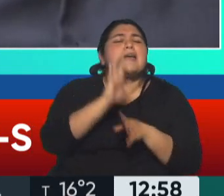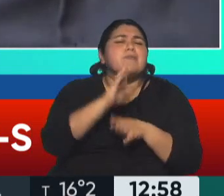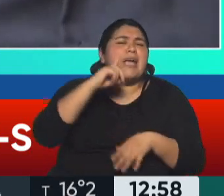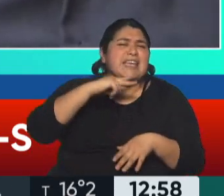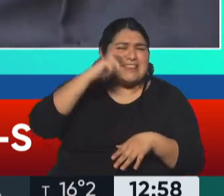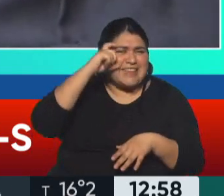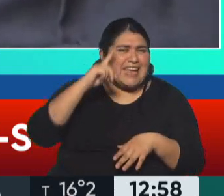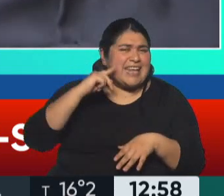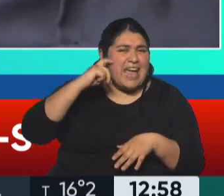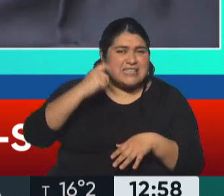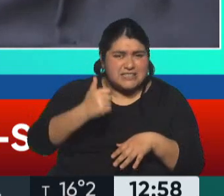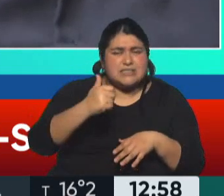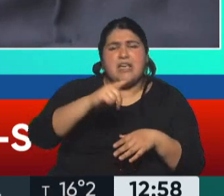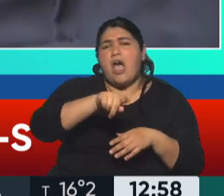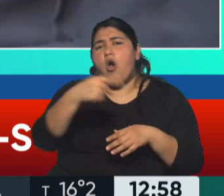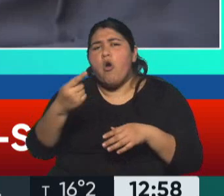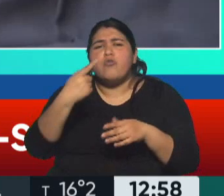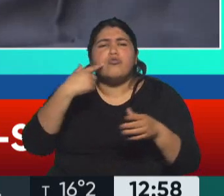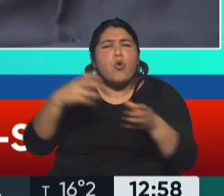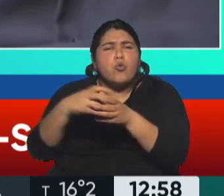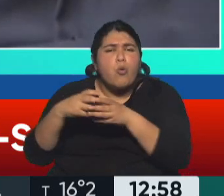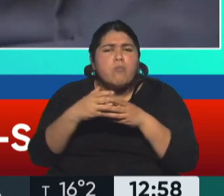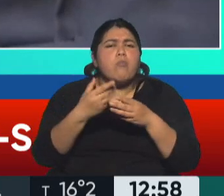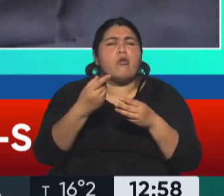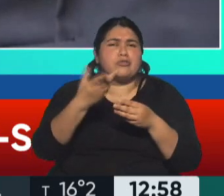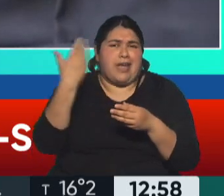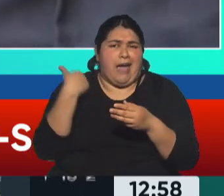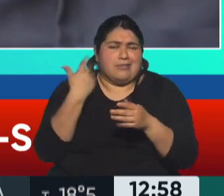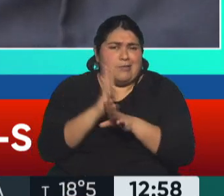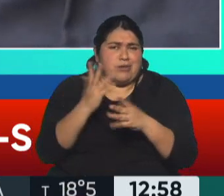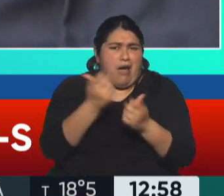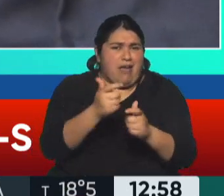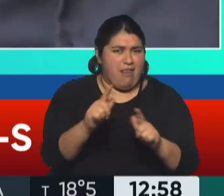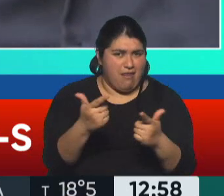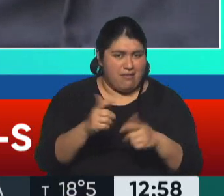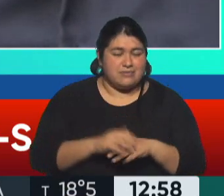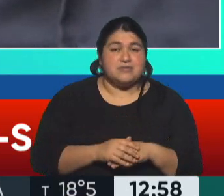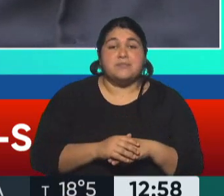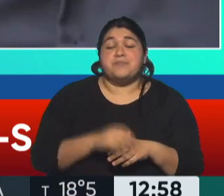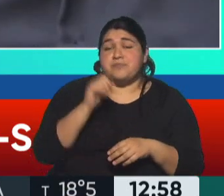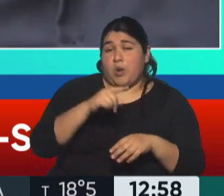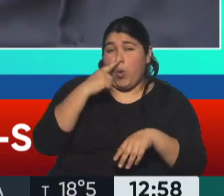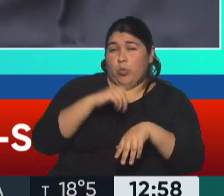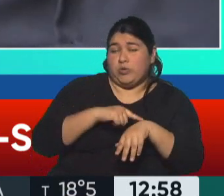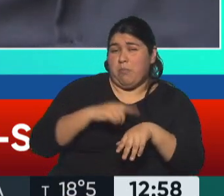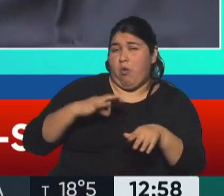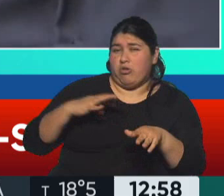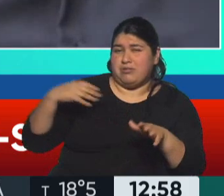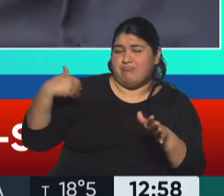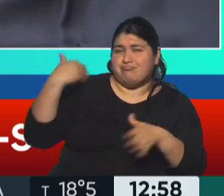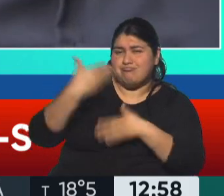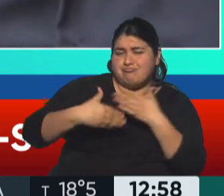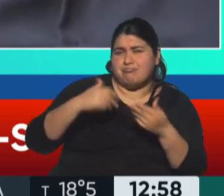atentado que no tuvo en su momento Estados Unidos? Eso es lo que más ha cambiado en los últimos veinte años, la